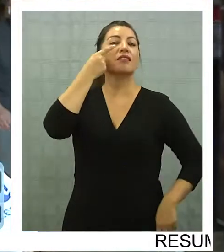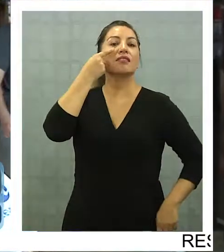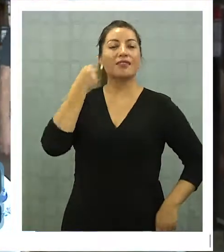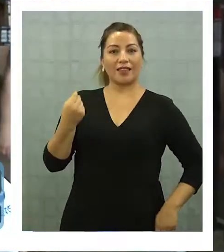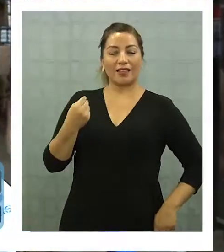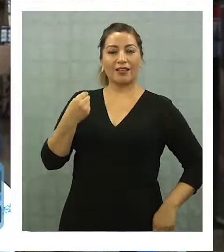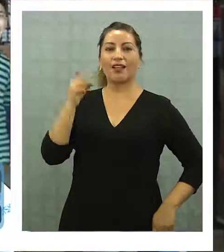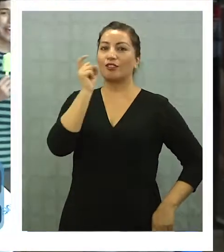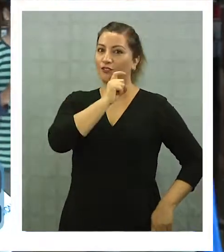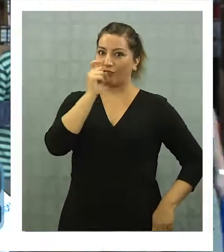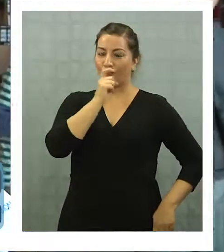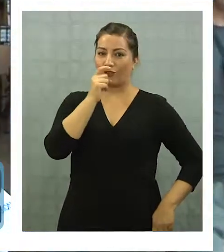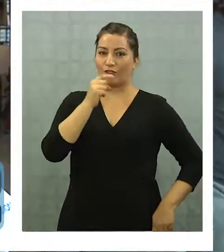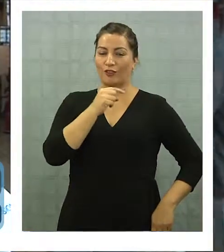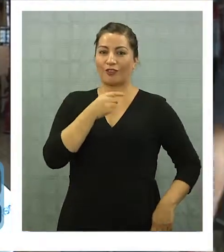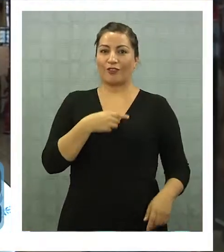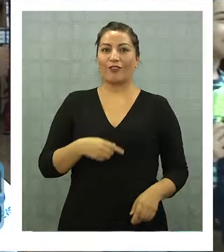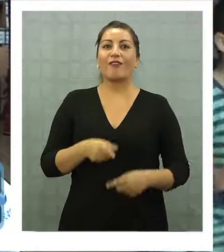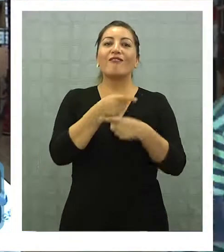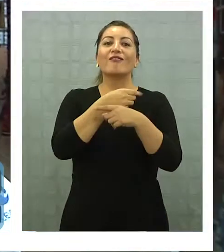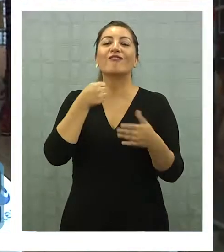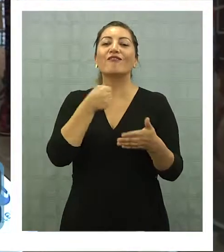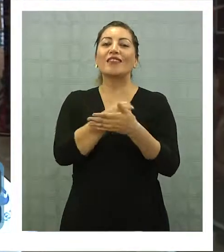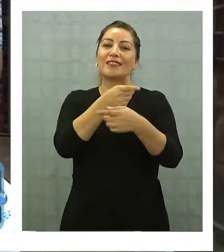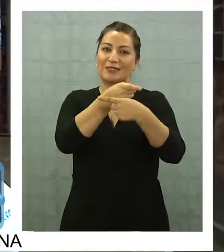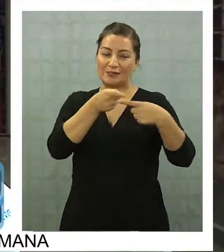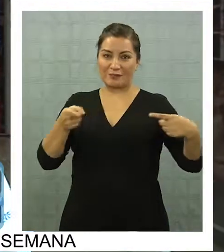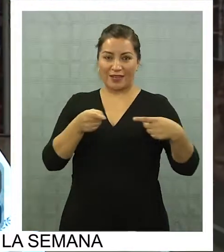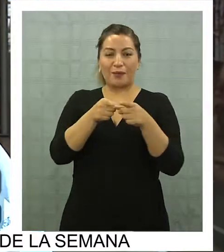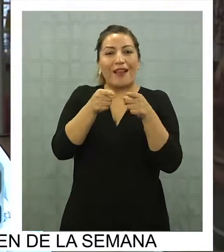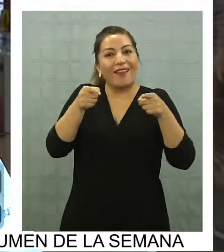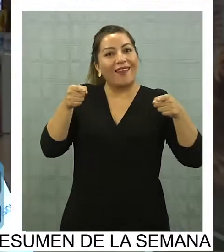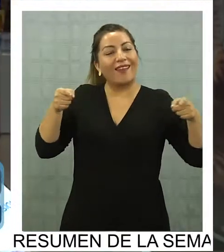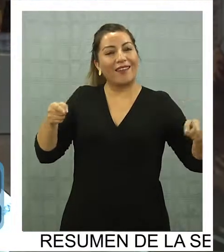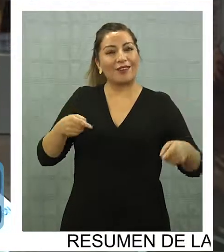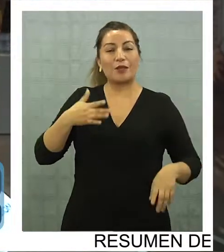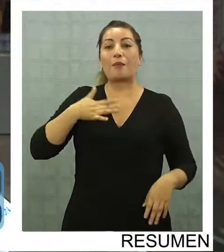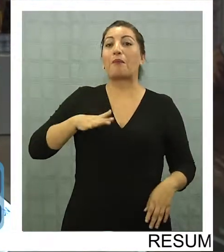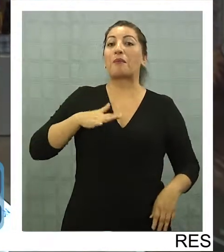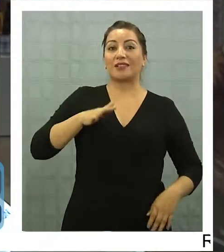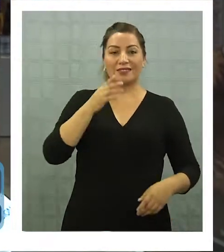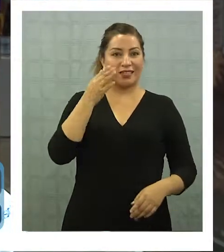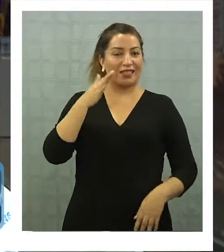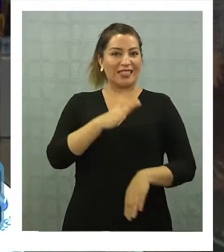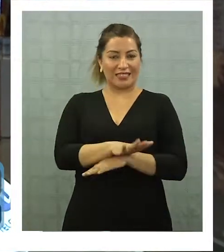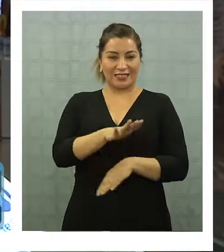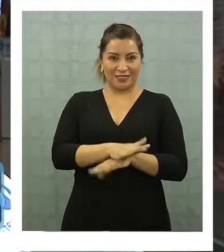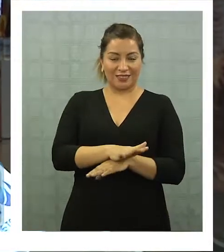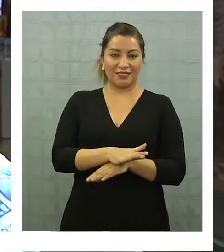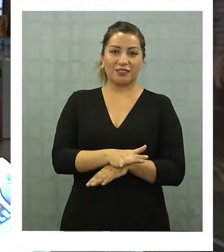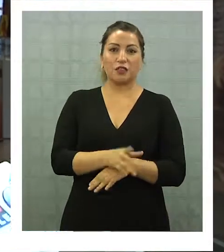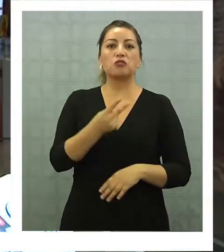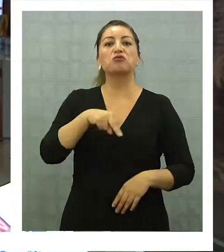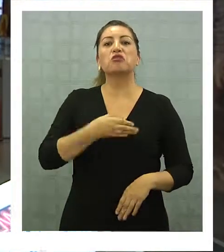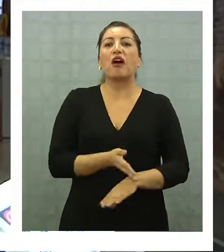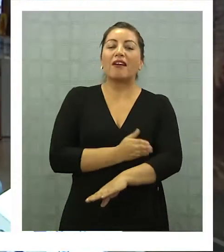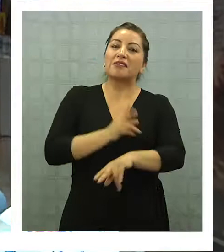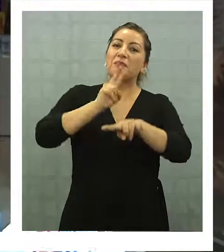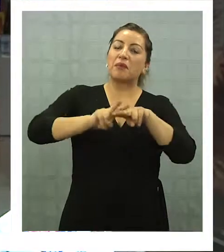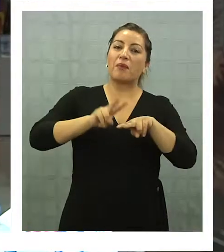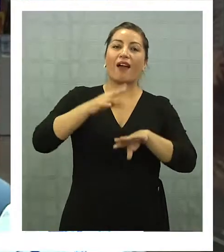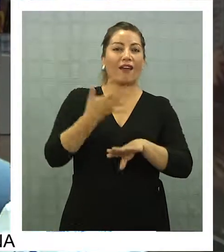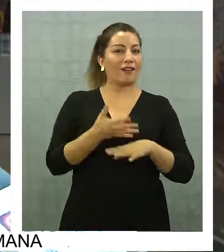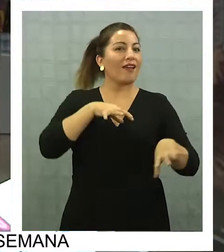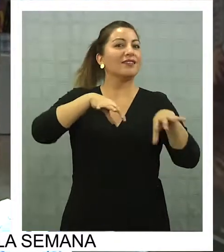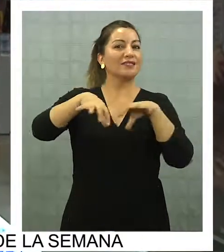es este feriado que uno podría llamar un feriado largo, sándwich, que se produce por el martes 15. Así que estamos preparados, hay